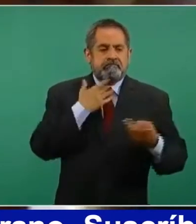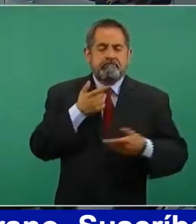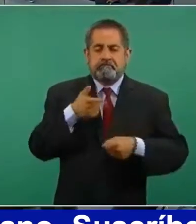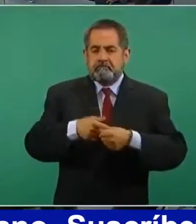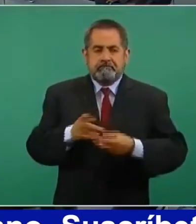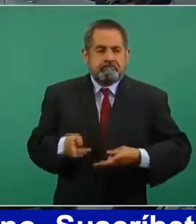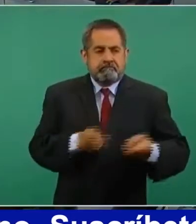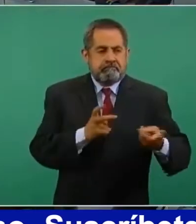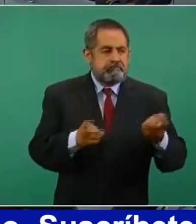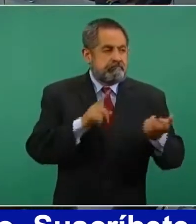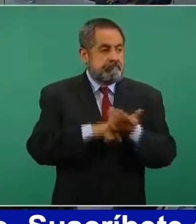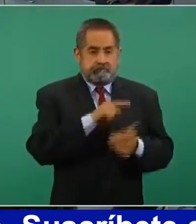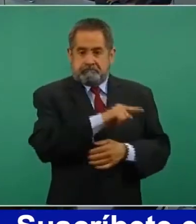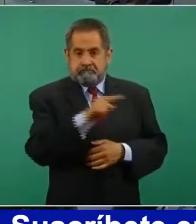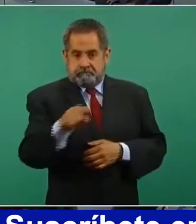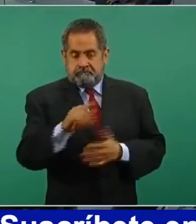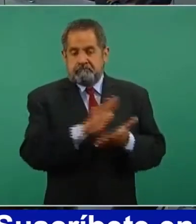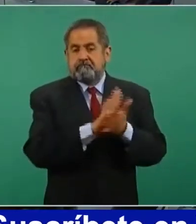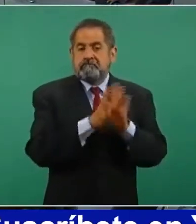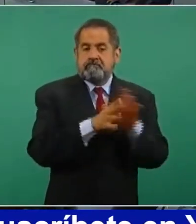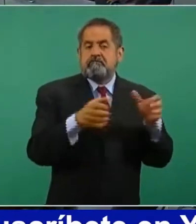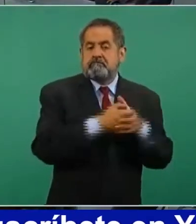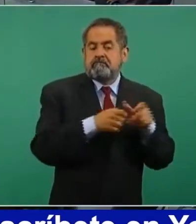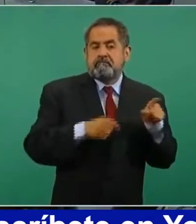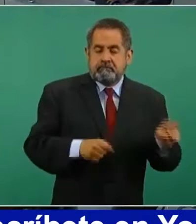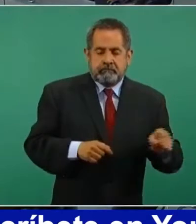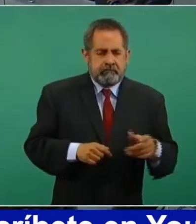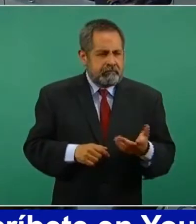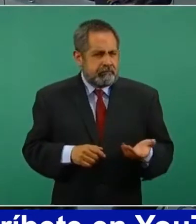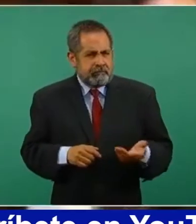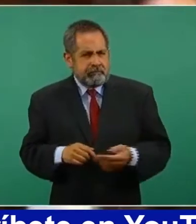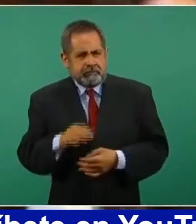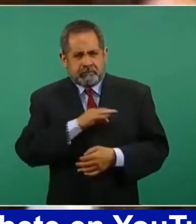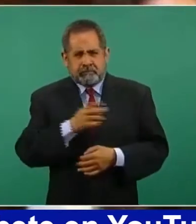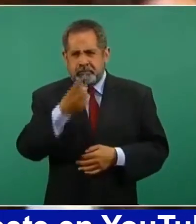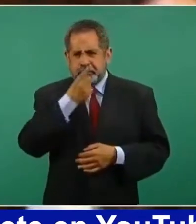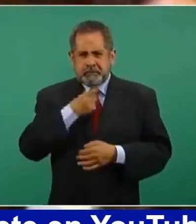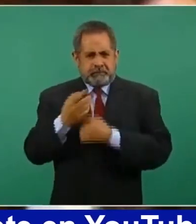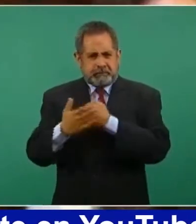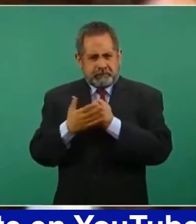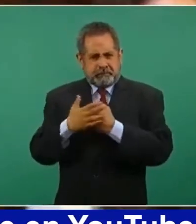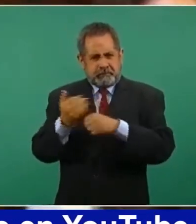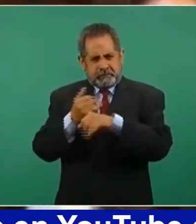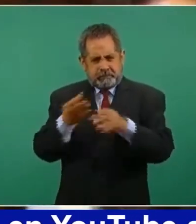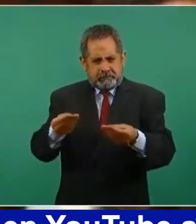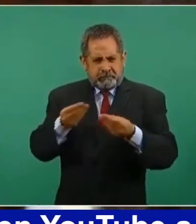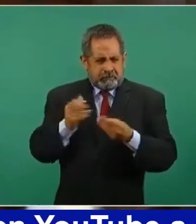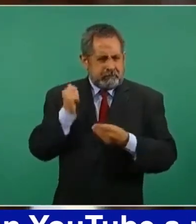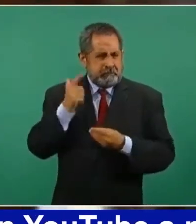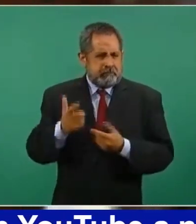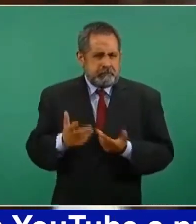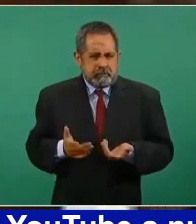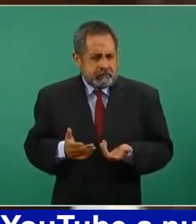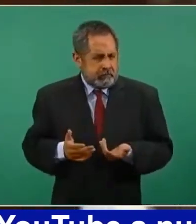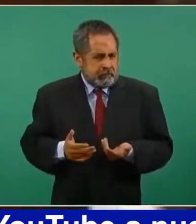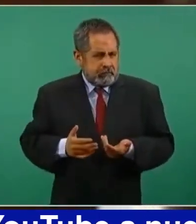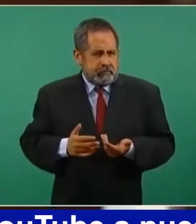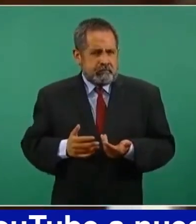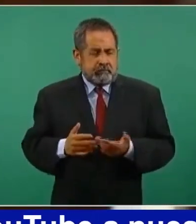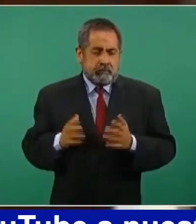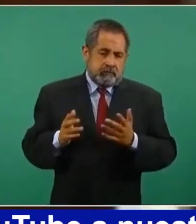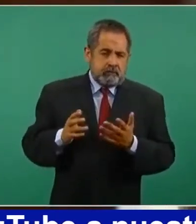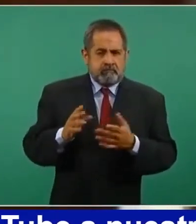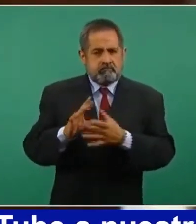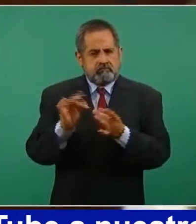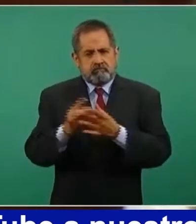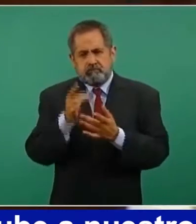y vinculados con el crimen organizado. ¿Nos podría ampliar esta información y si no, bueno, y